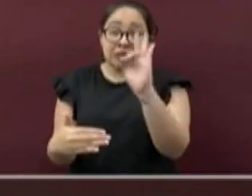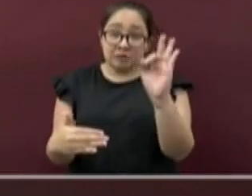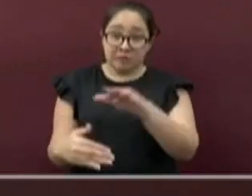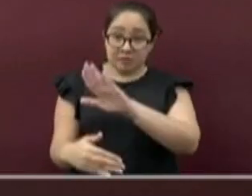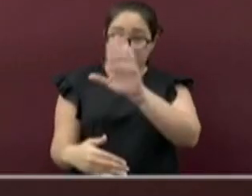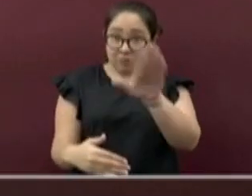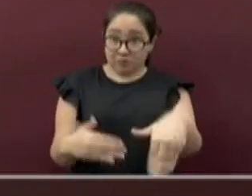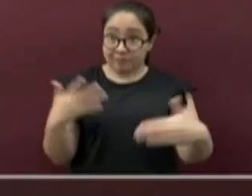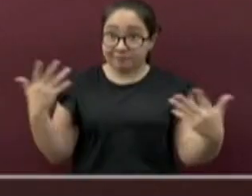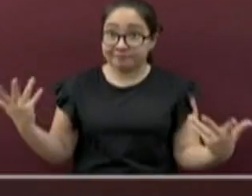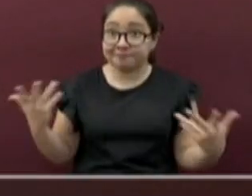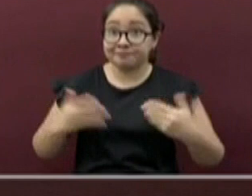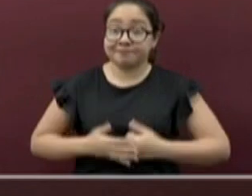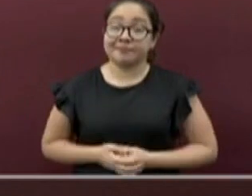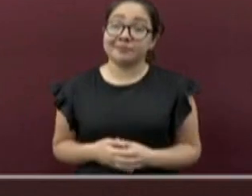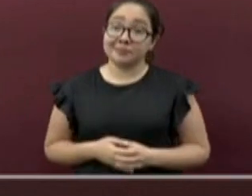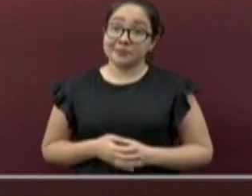muerte.